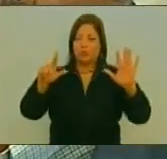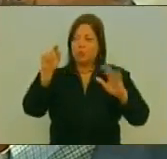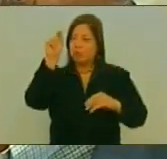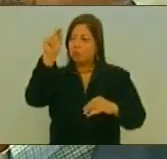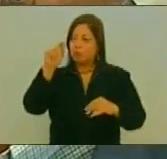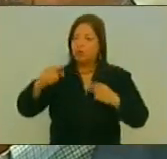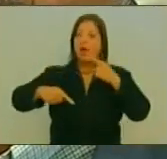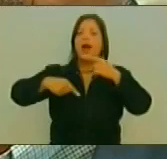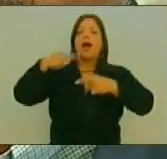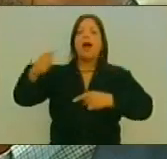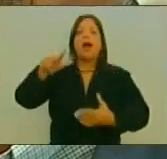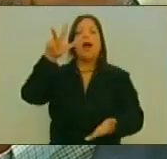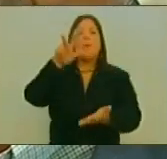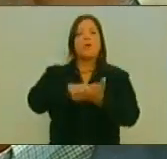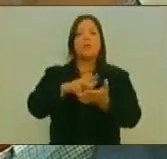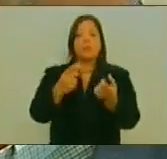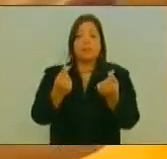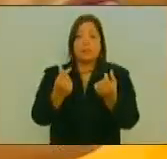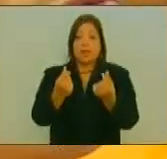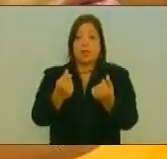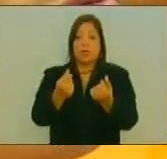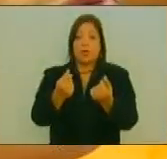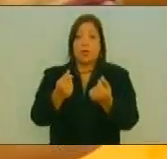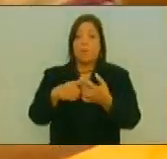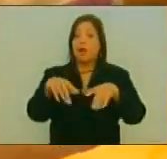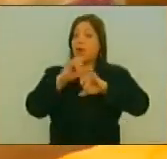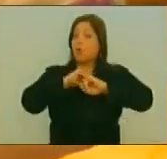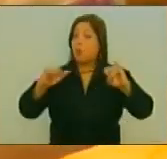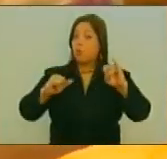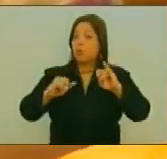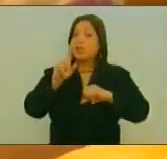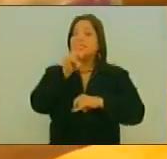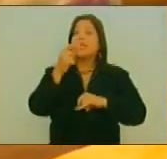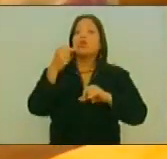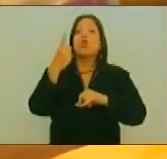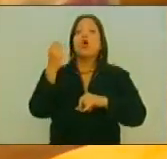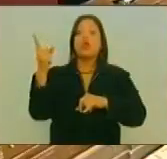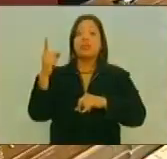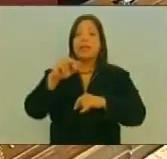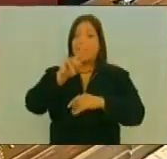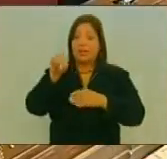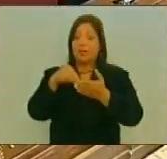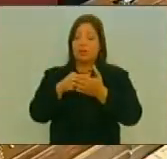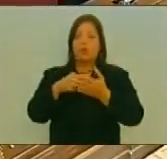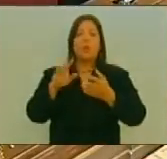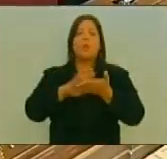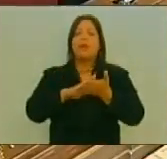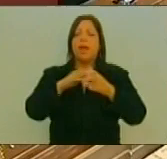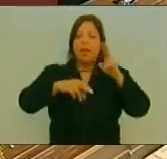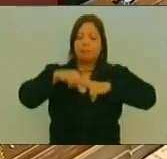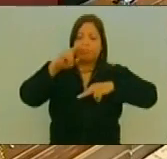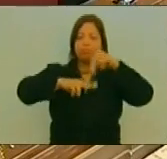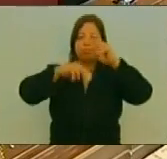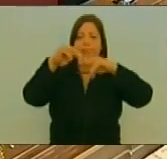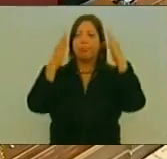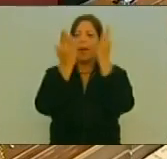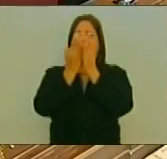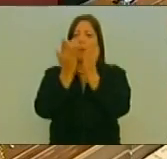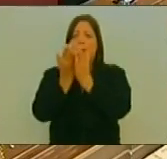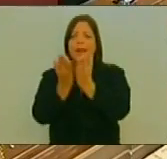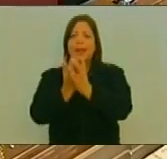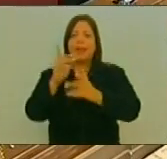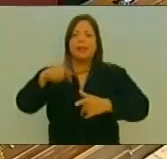Puntos Siguientes La Aprobación De Recursos Para La Culminación De 102 Escuelas En Todo El Territorio Nacional La Aprobación De